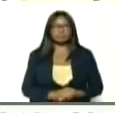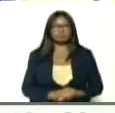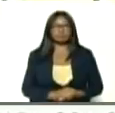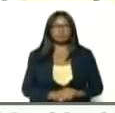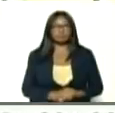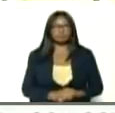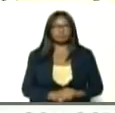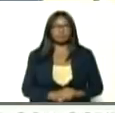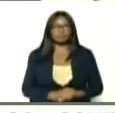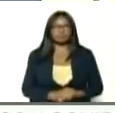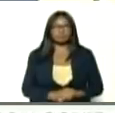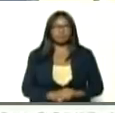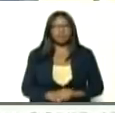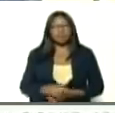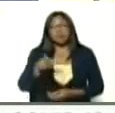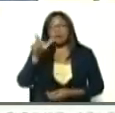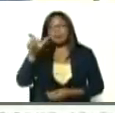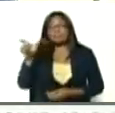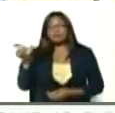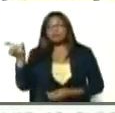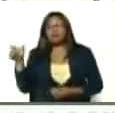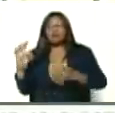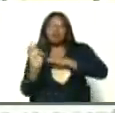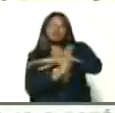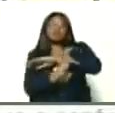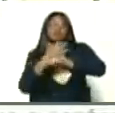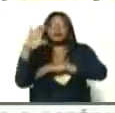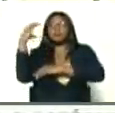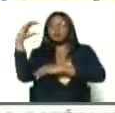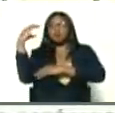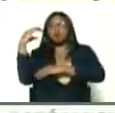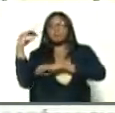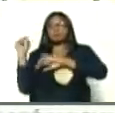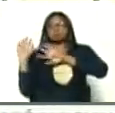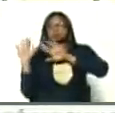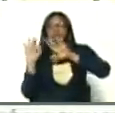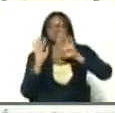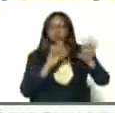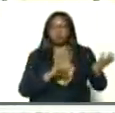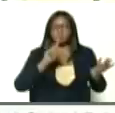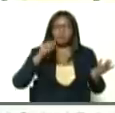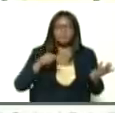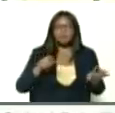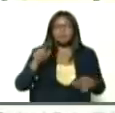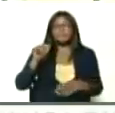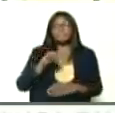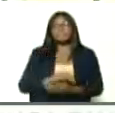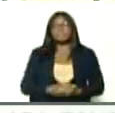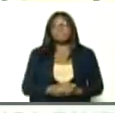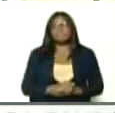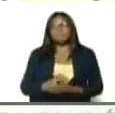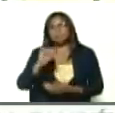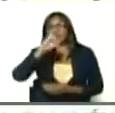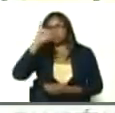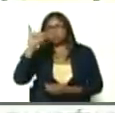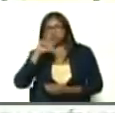por el oeste del país, la frontera con Colombia, y el trocherismo también por el sur de Venezuela,